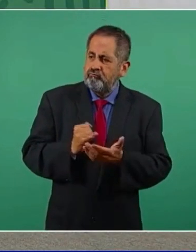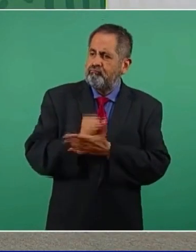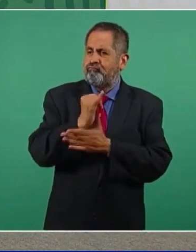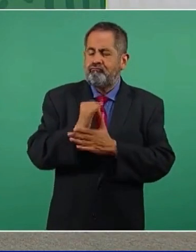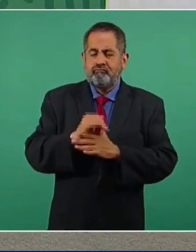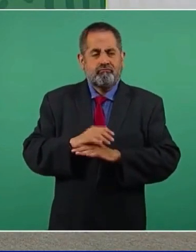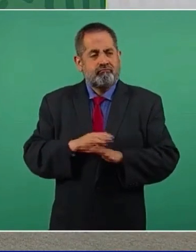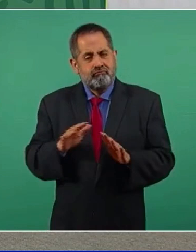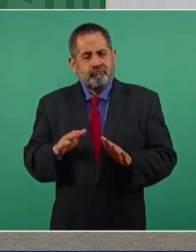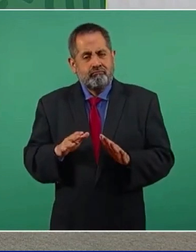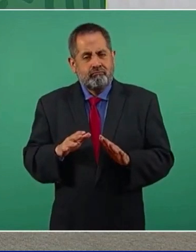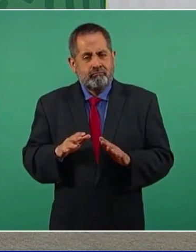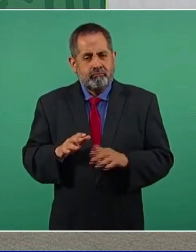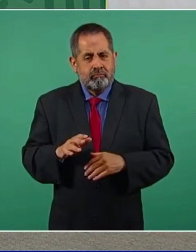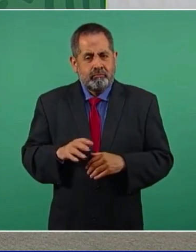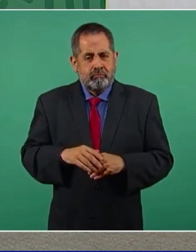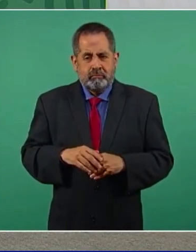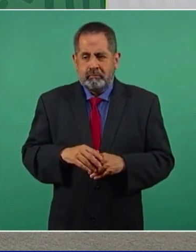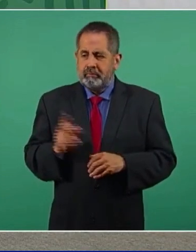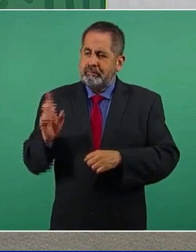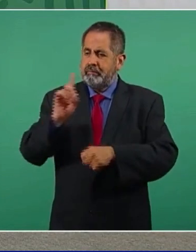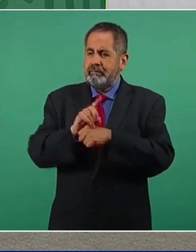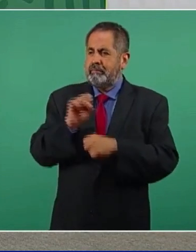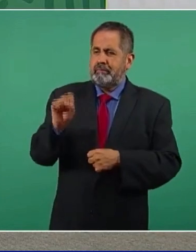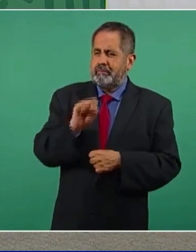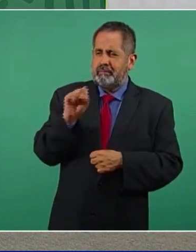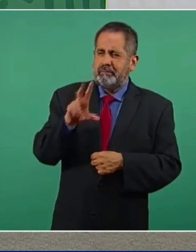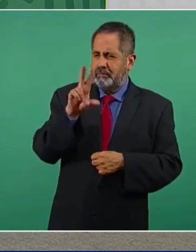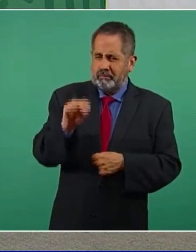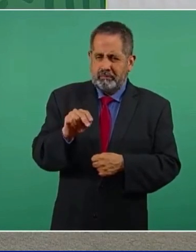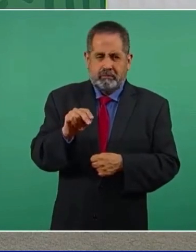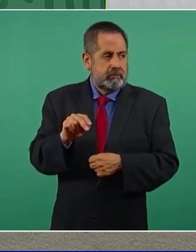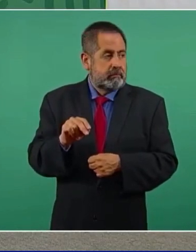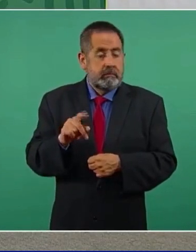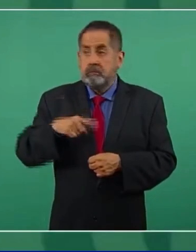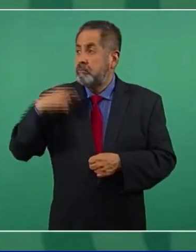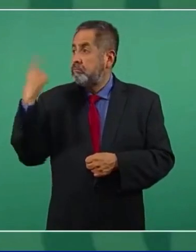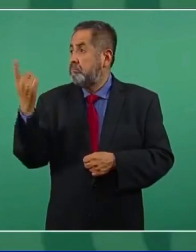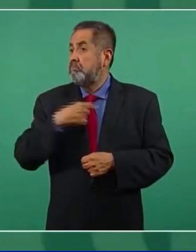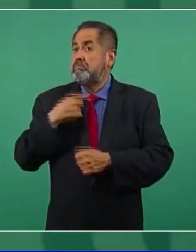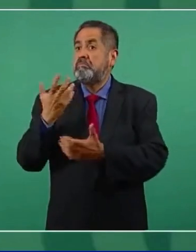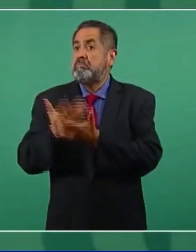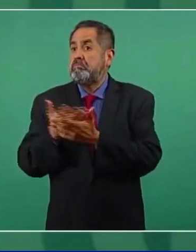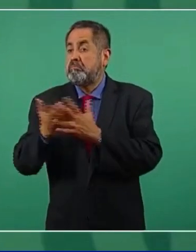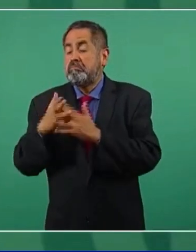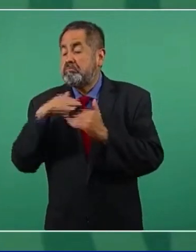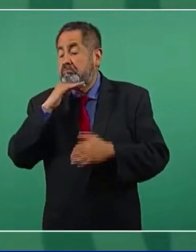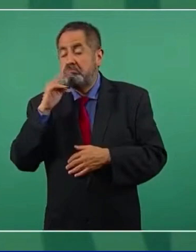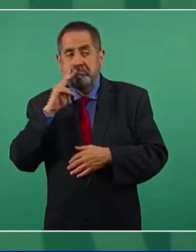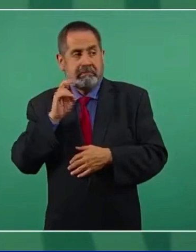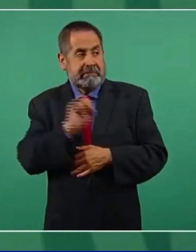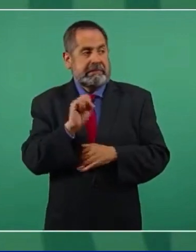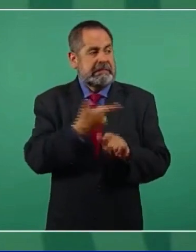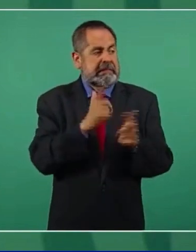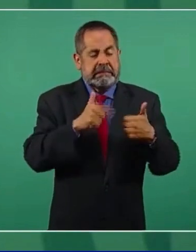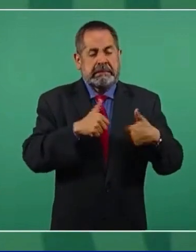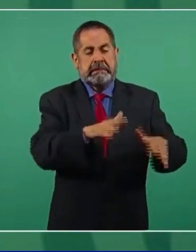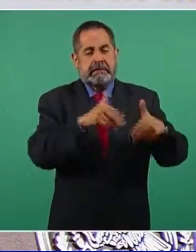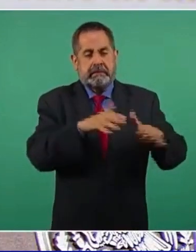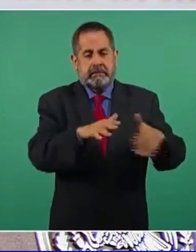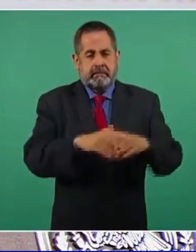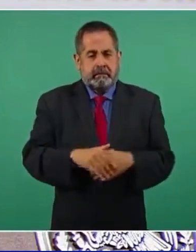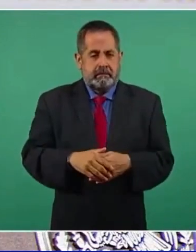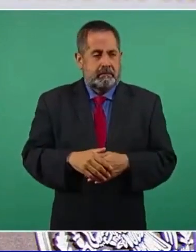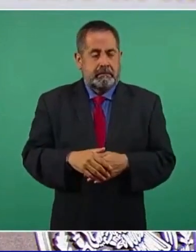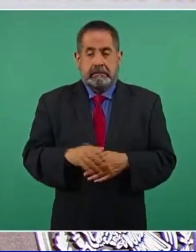de que no lo van a hacer el sábado, que no va ser un sabadazo, que no lo van a hacer el